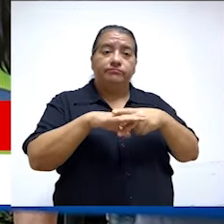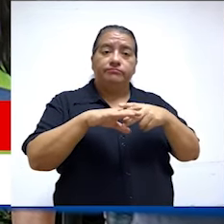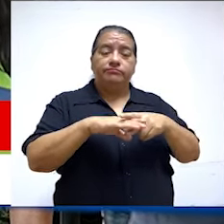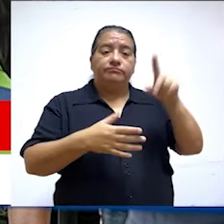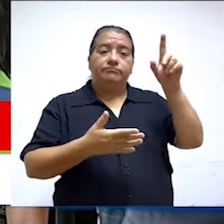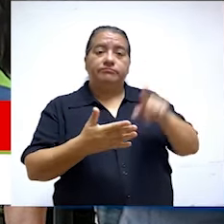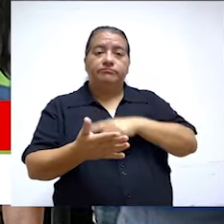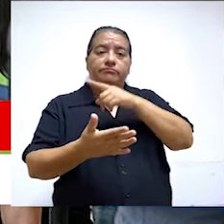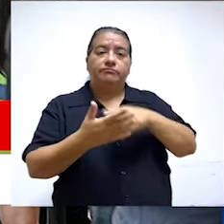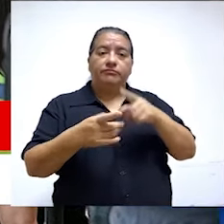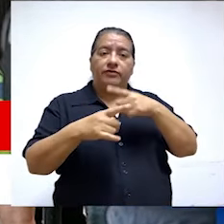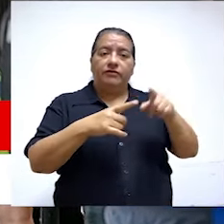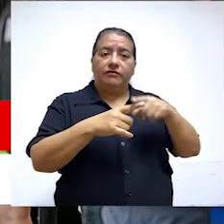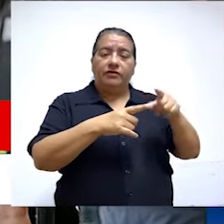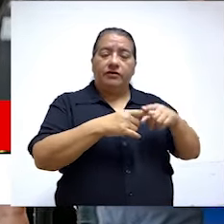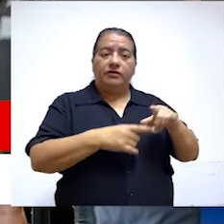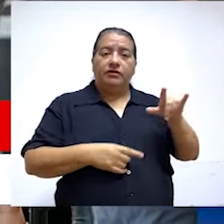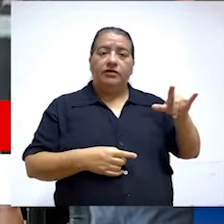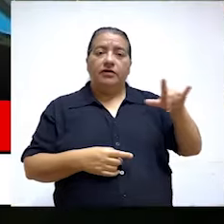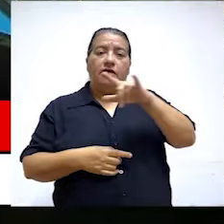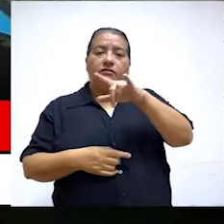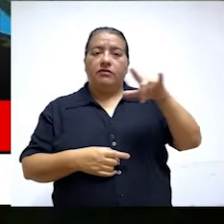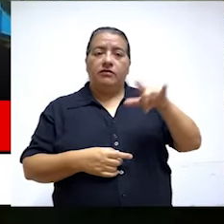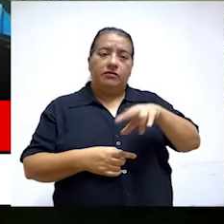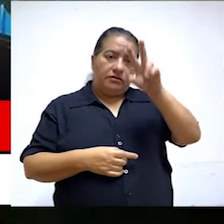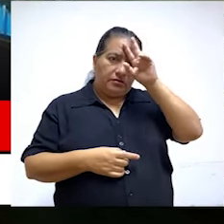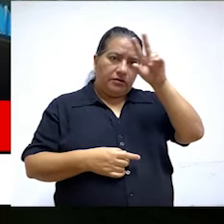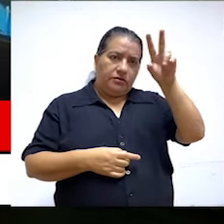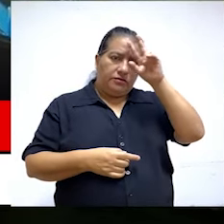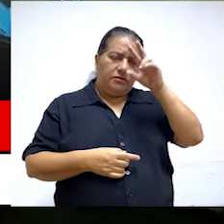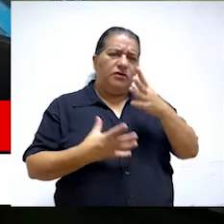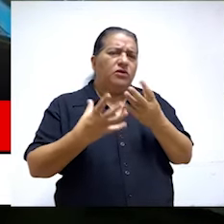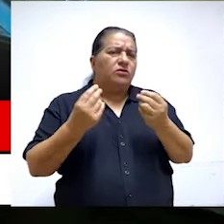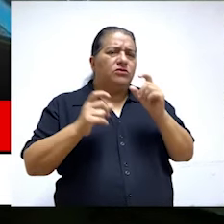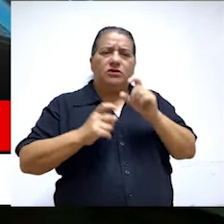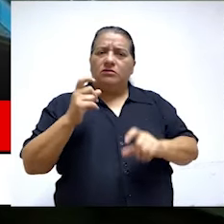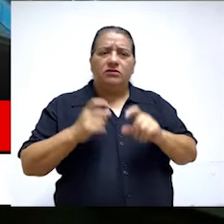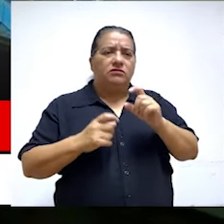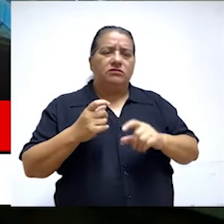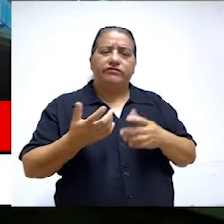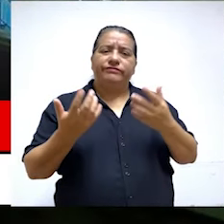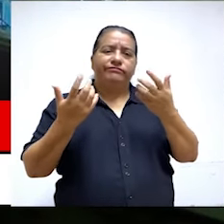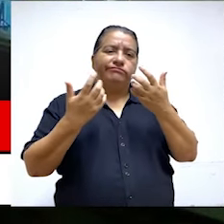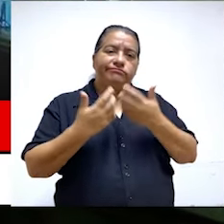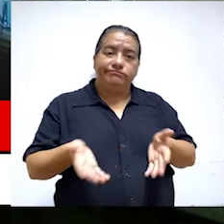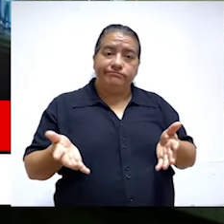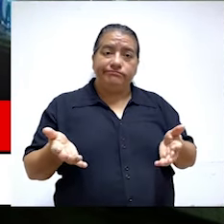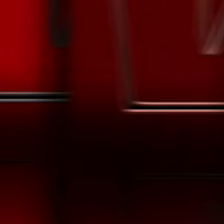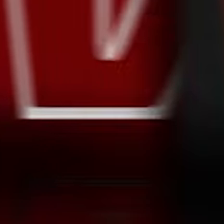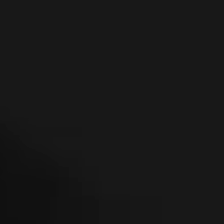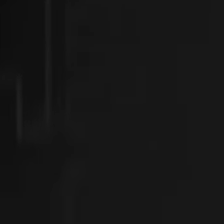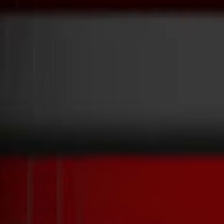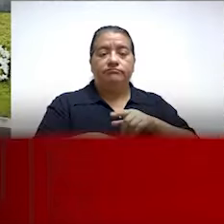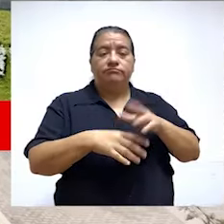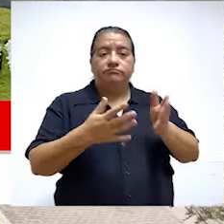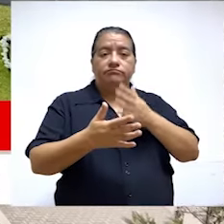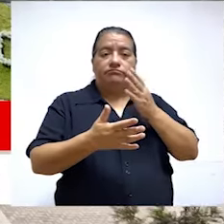cancelación y retraso de vuelos de diferentes aerolíneas en el país, en perjuicio de miles de pasajeros.